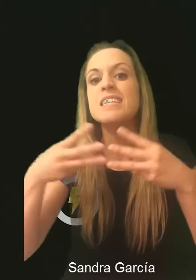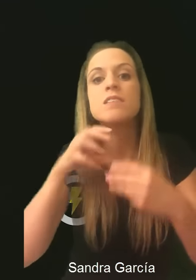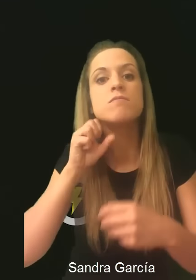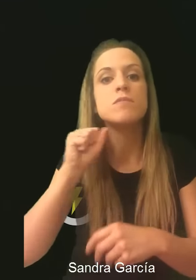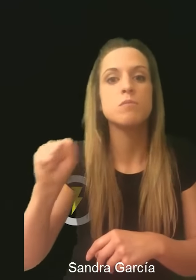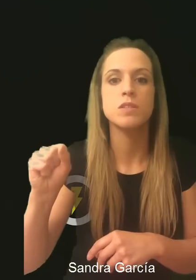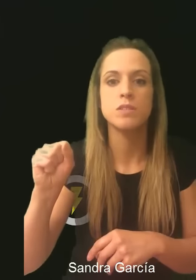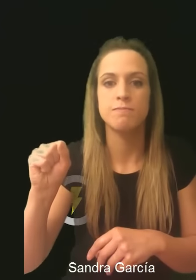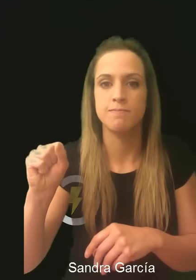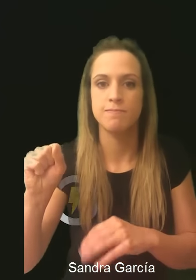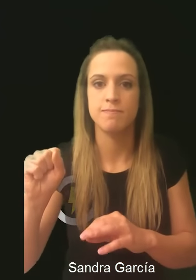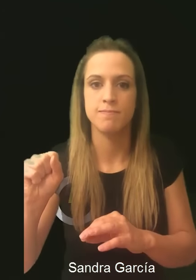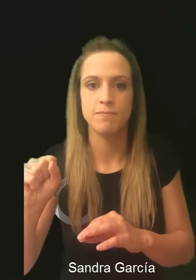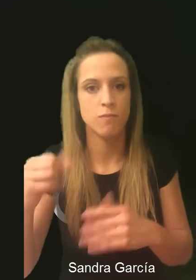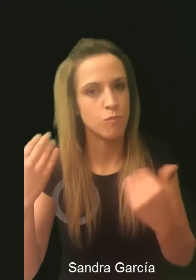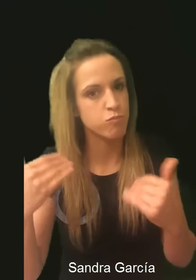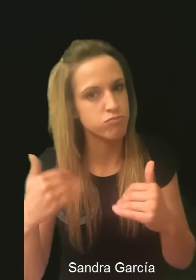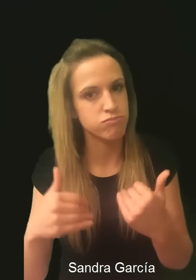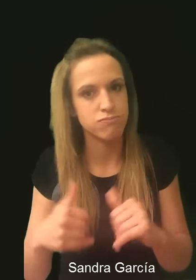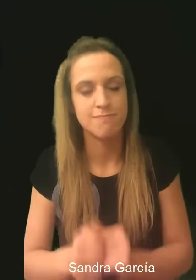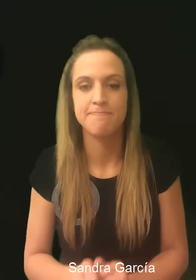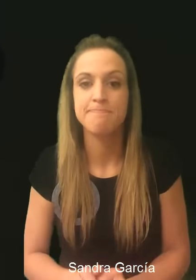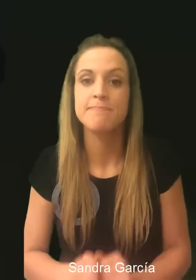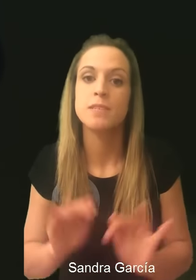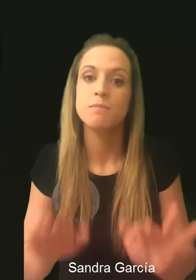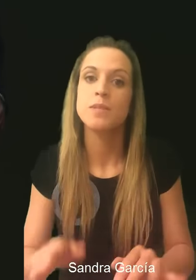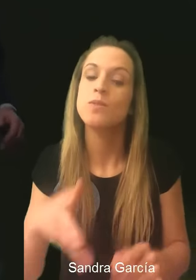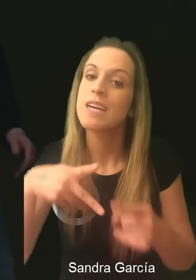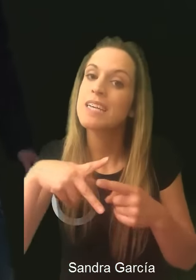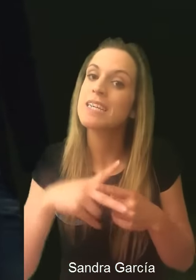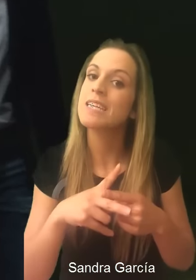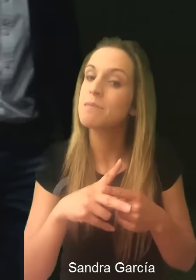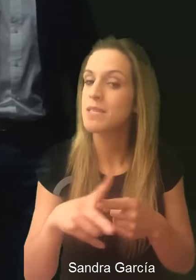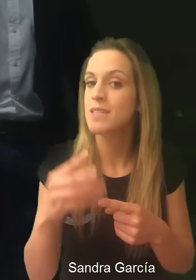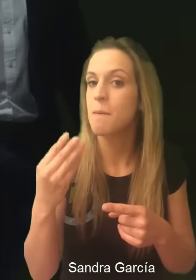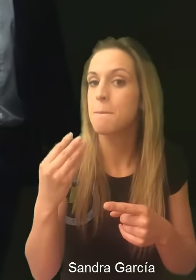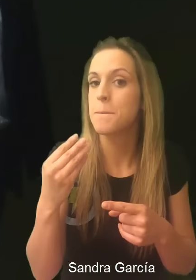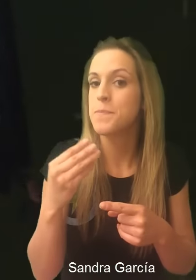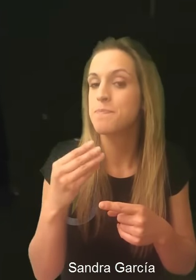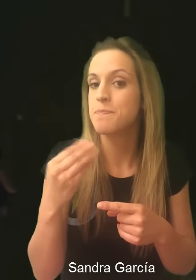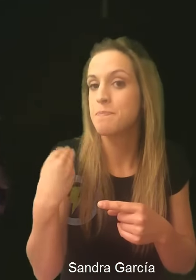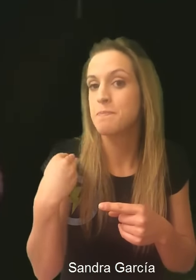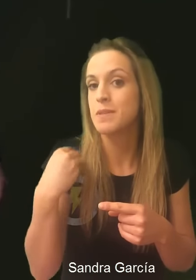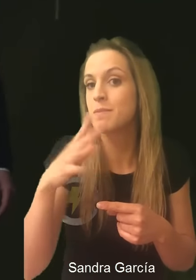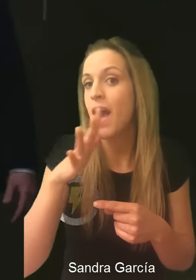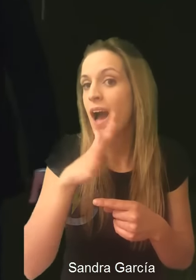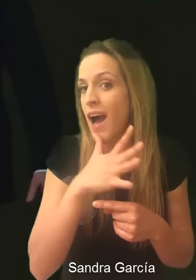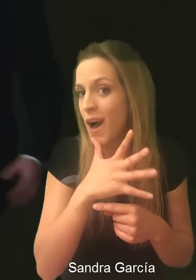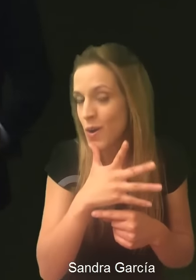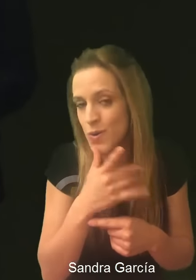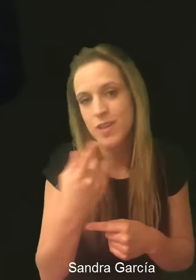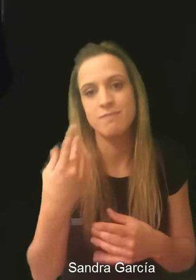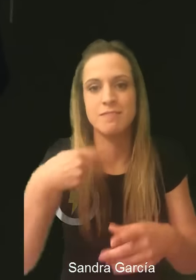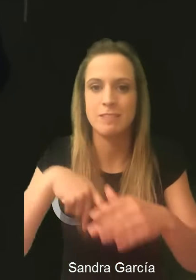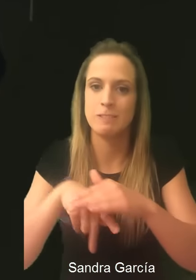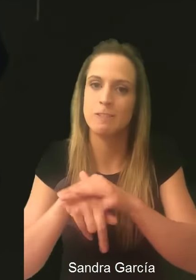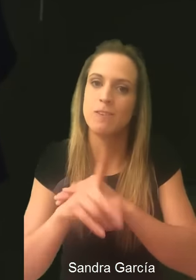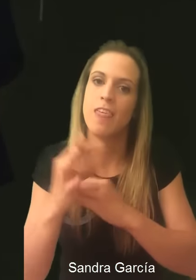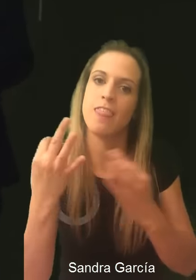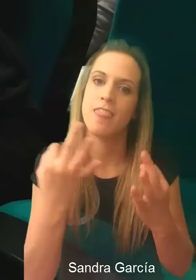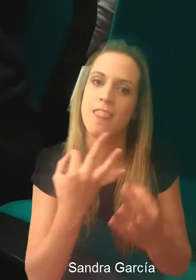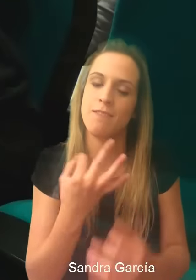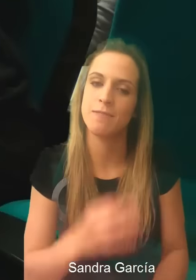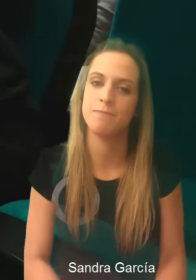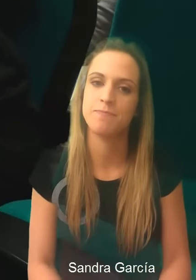completamente de internet. ¡Dios mío! Pues esa es la herramienta que hay que valorar y desarrollar ahora.